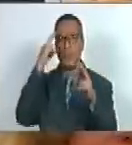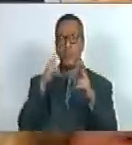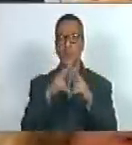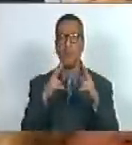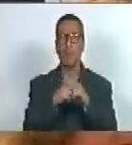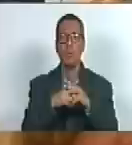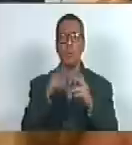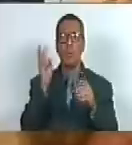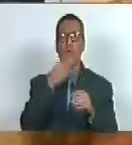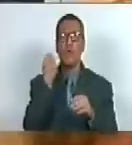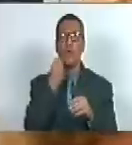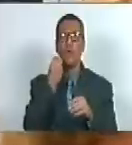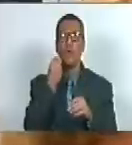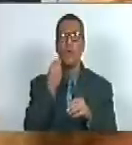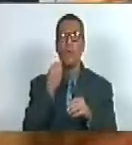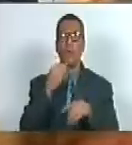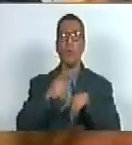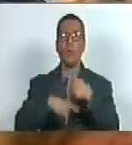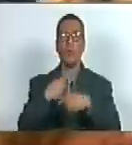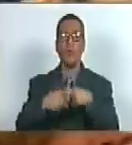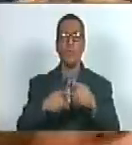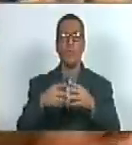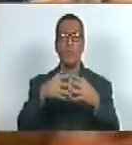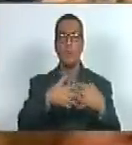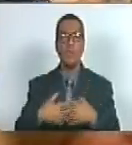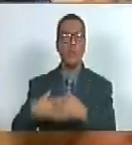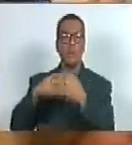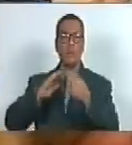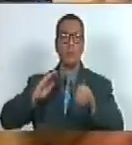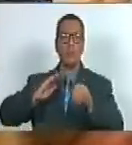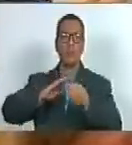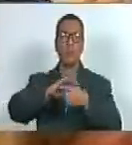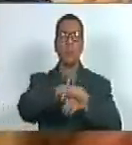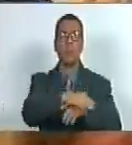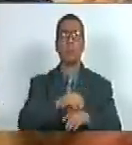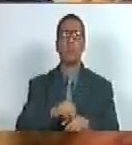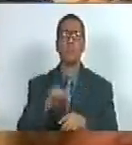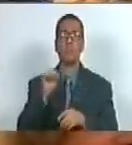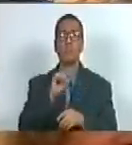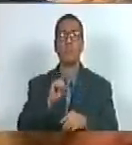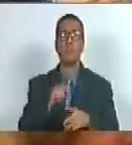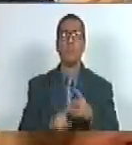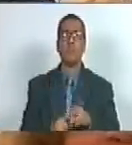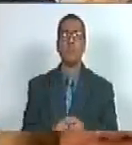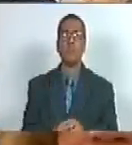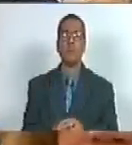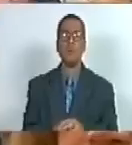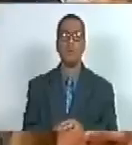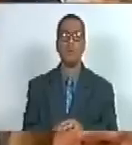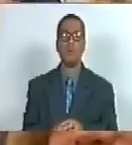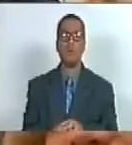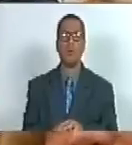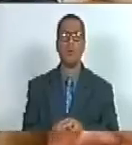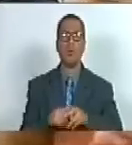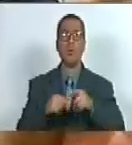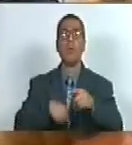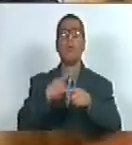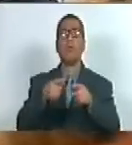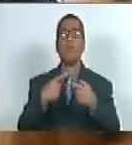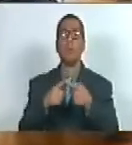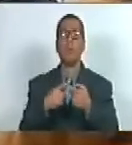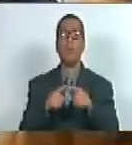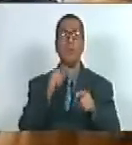de los jóvenes que fueron arrollados en Estados Unidos específicamente en Texas ocho jóvenes